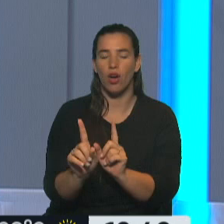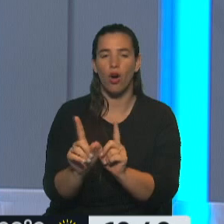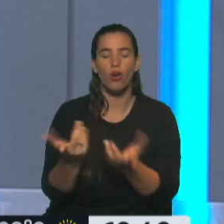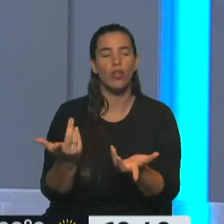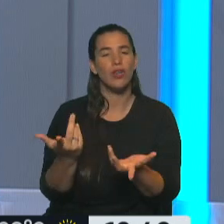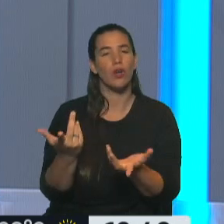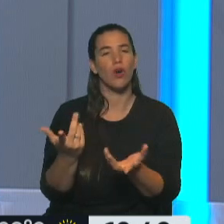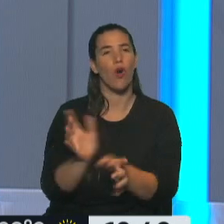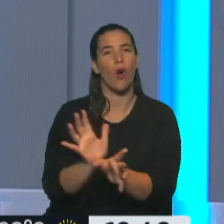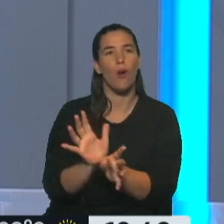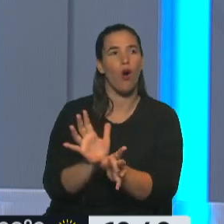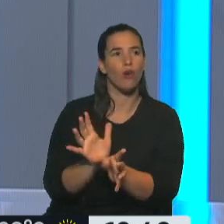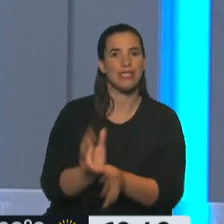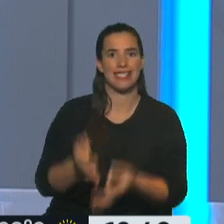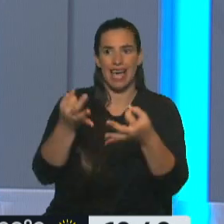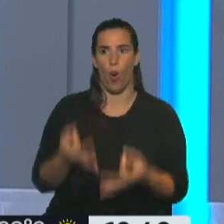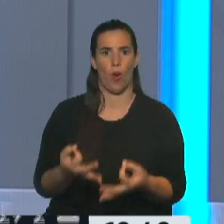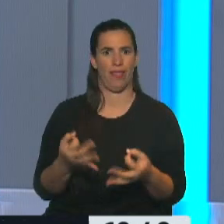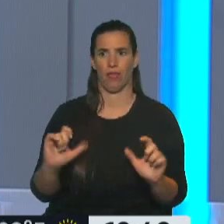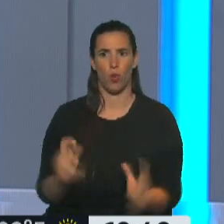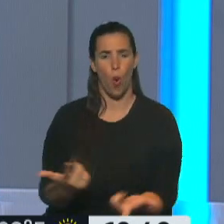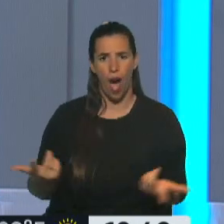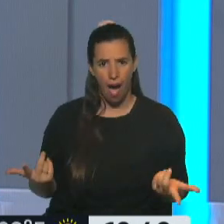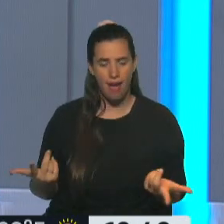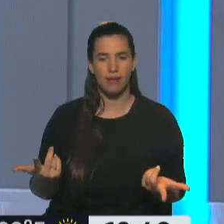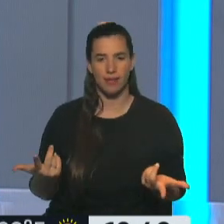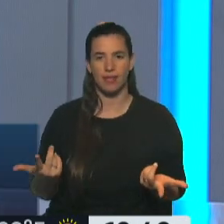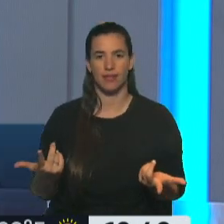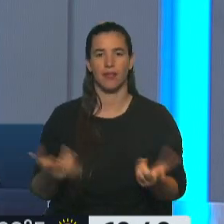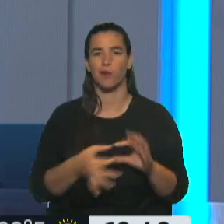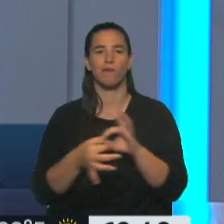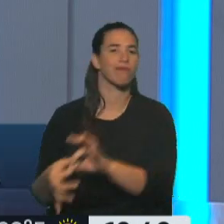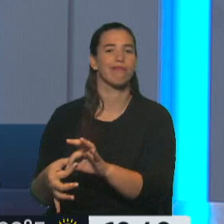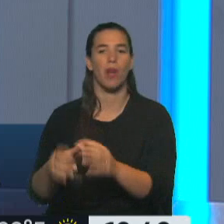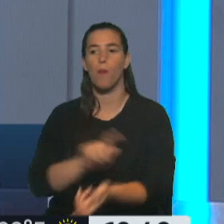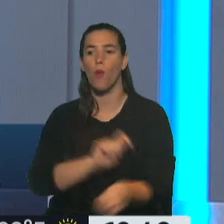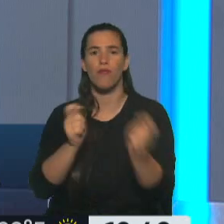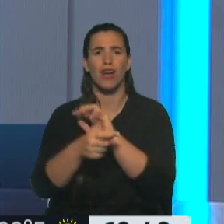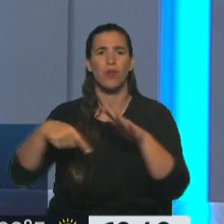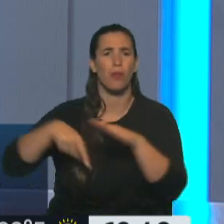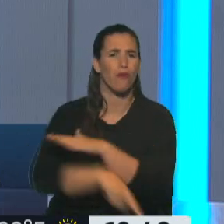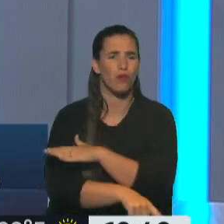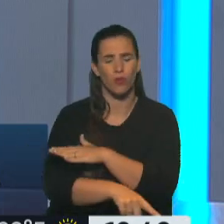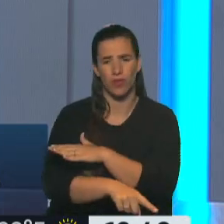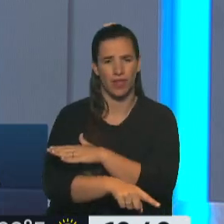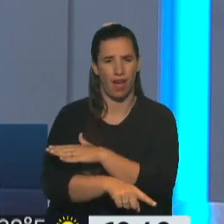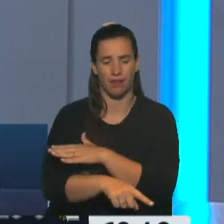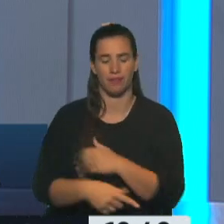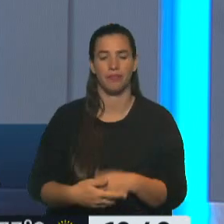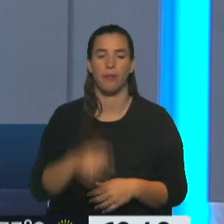para generar los contratos debido justamente a la modificación profunda y radical. Por ejemplo,